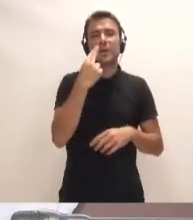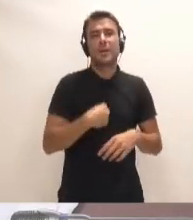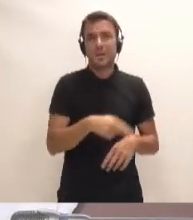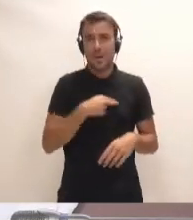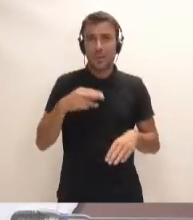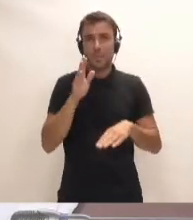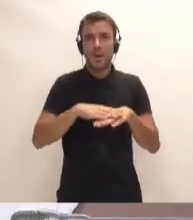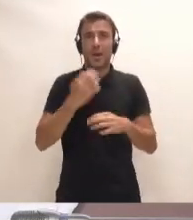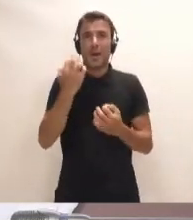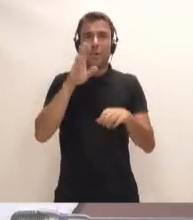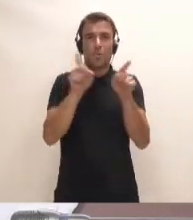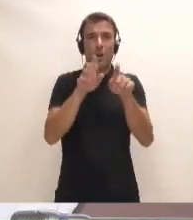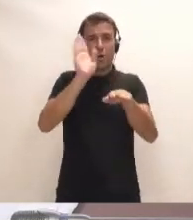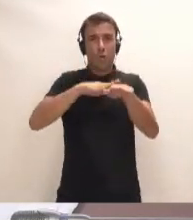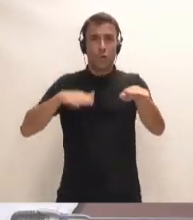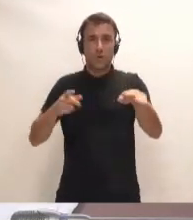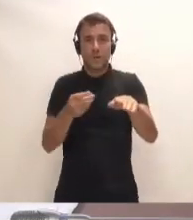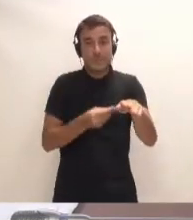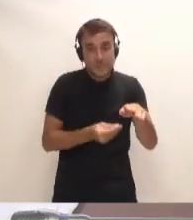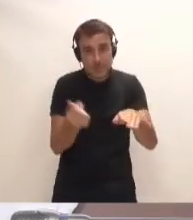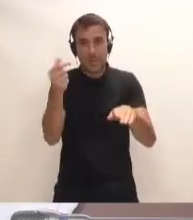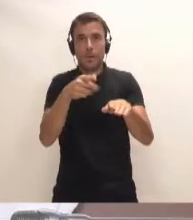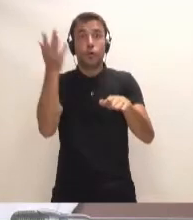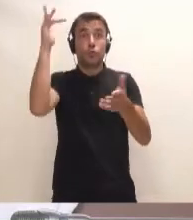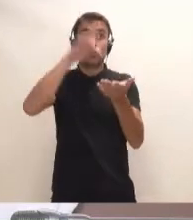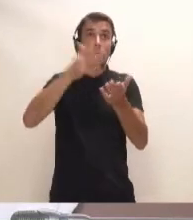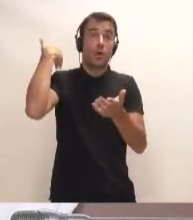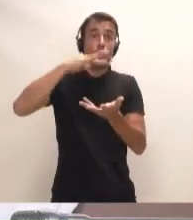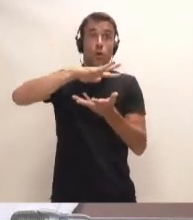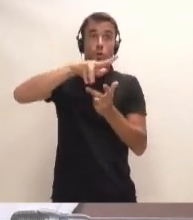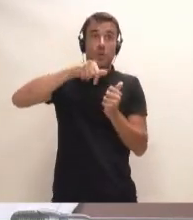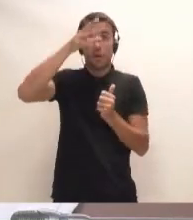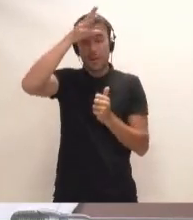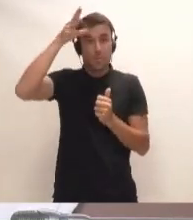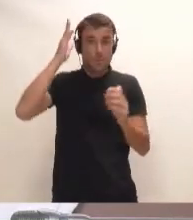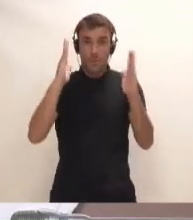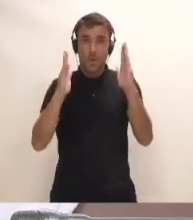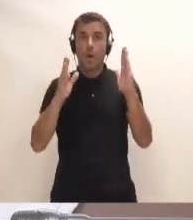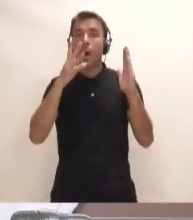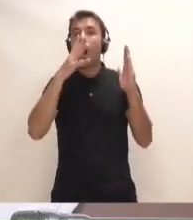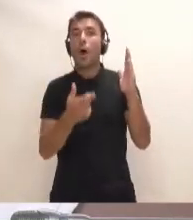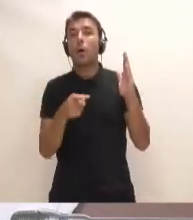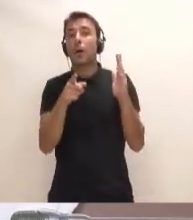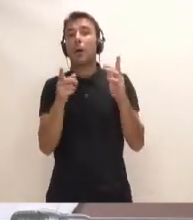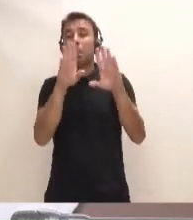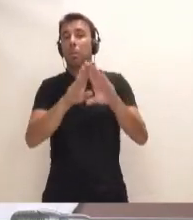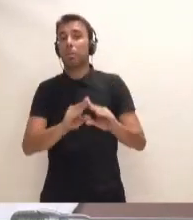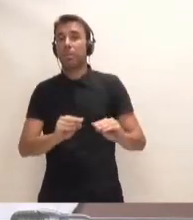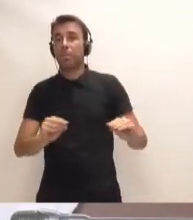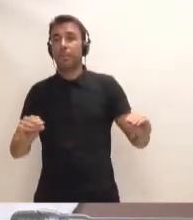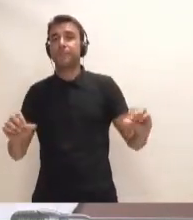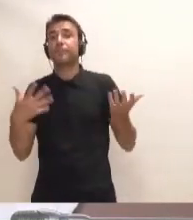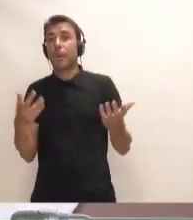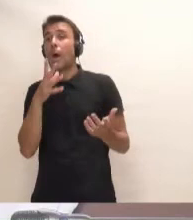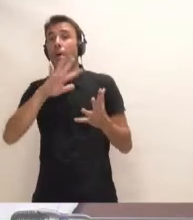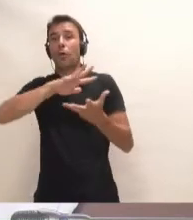tránsito de vehículos, que fue noticia a lo largo del verano y que ahora empezará a decaer, con lo cual